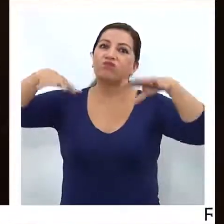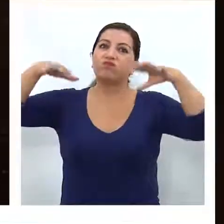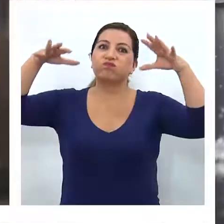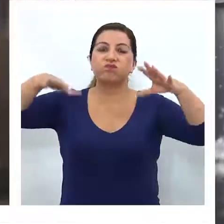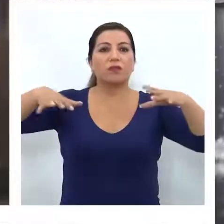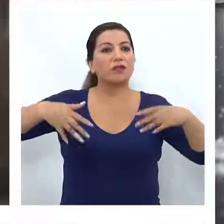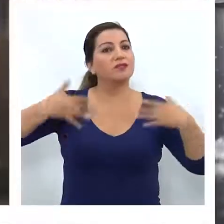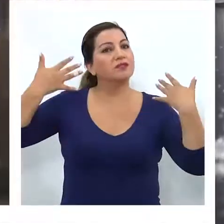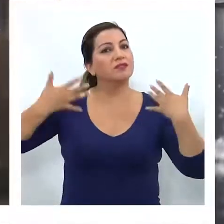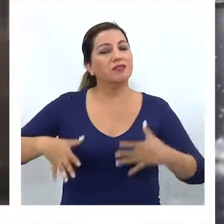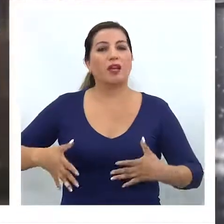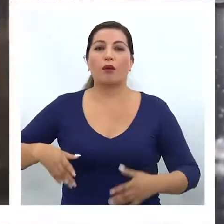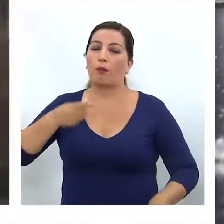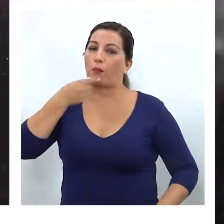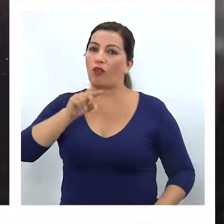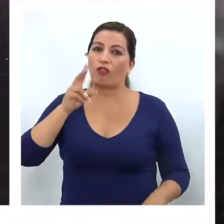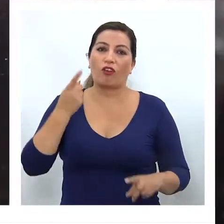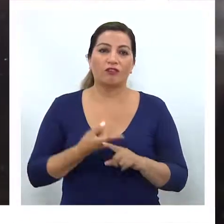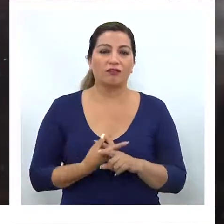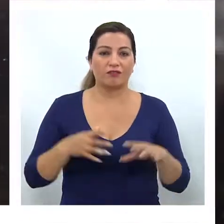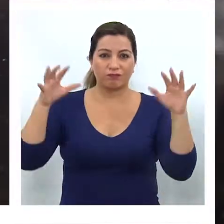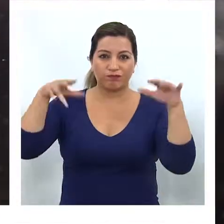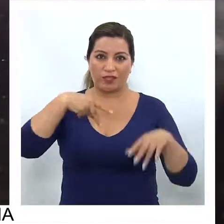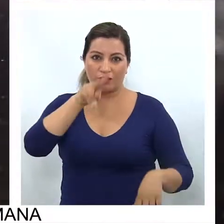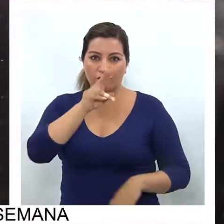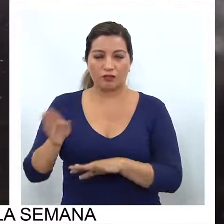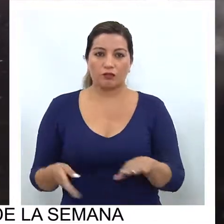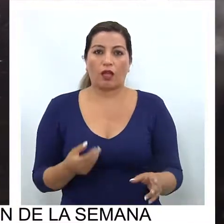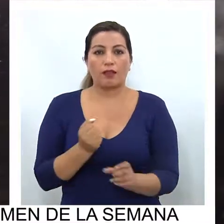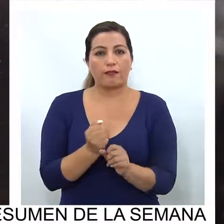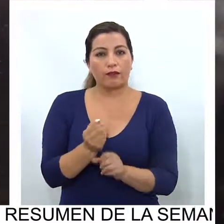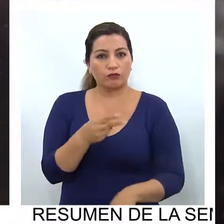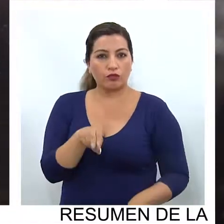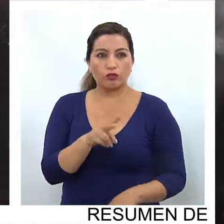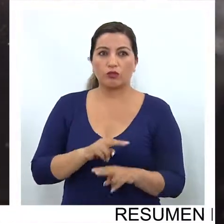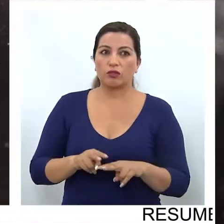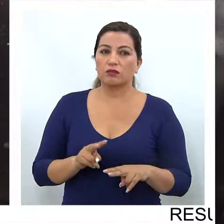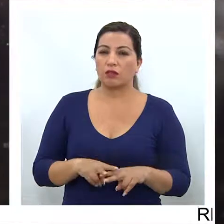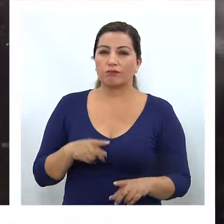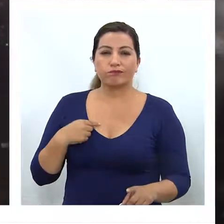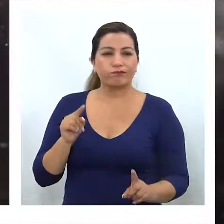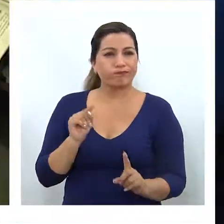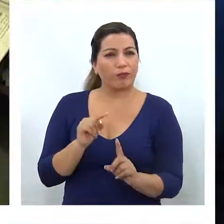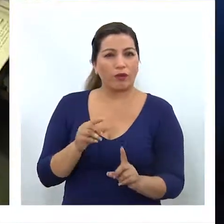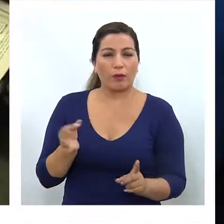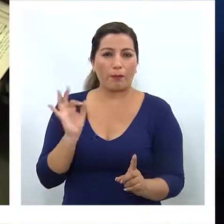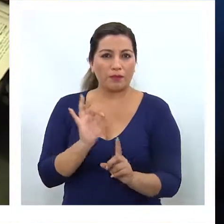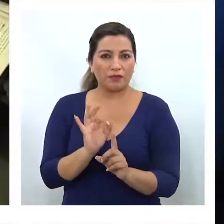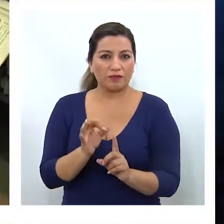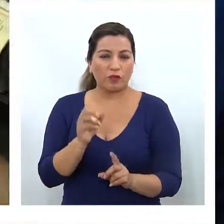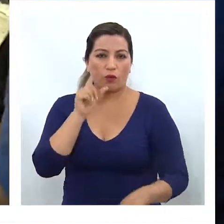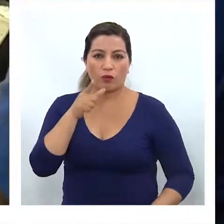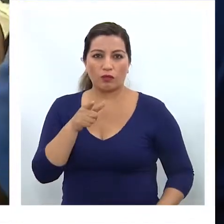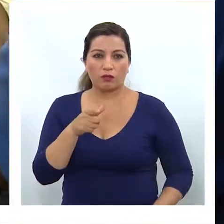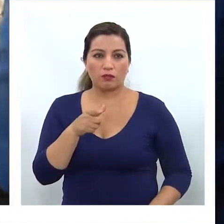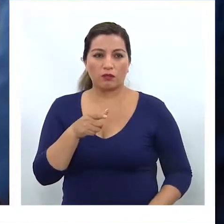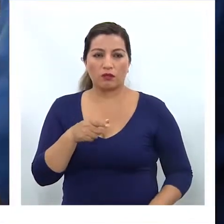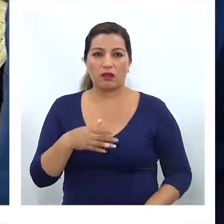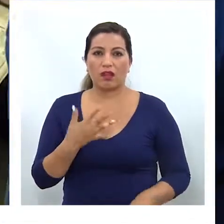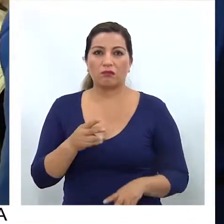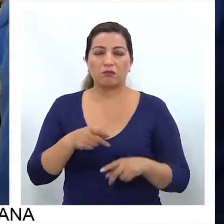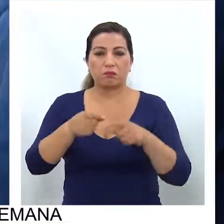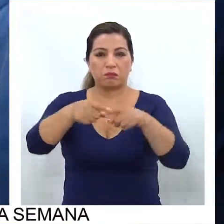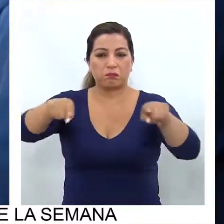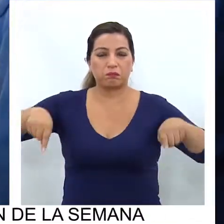sorpresivas lluvias que al parecer llegaron para quedarse en el norte. El trabajo que nosotros realizamos acá tiene una particularidad, no es solamente